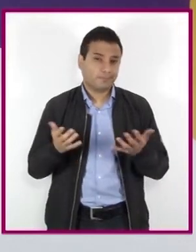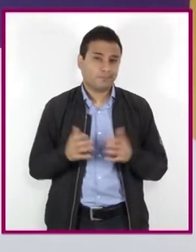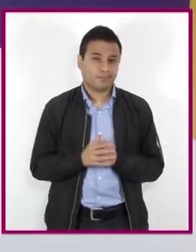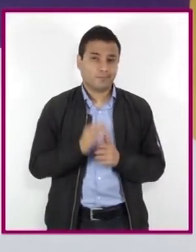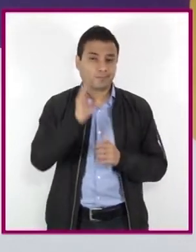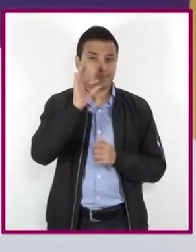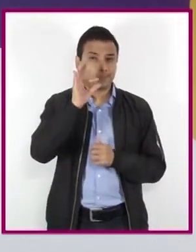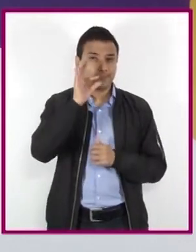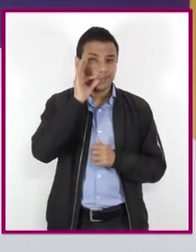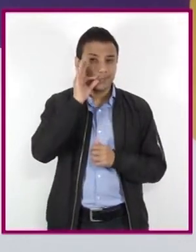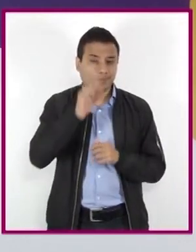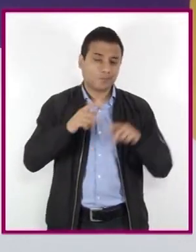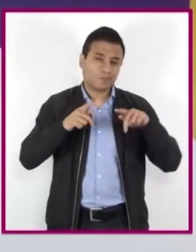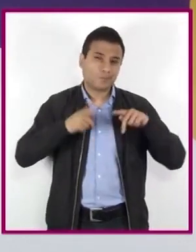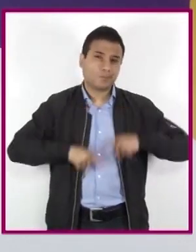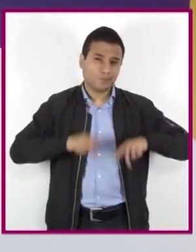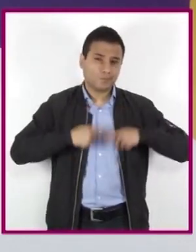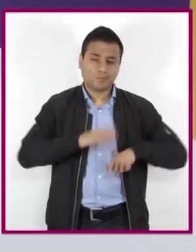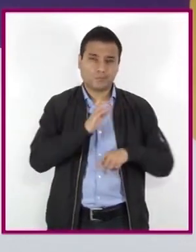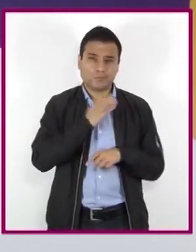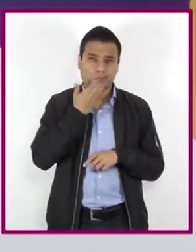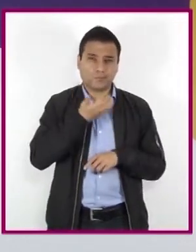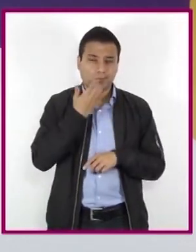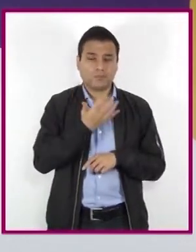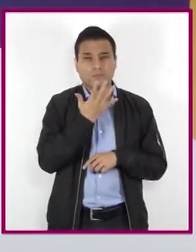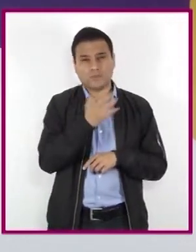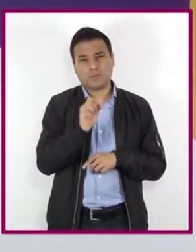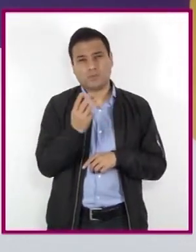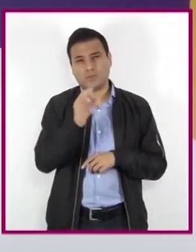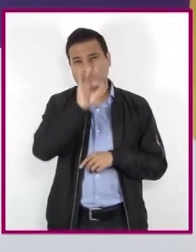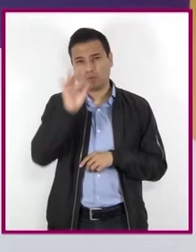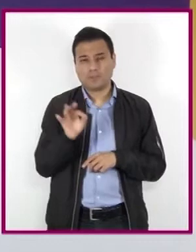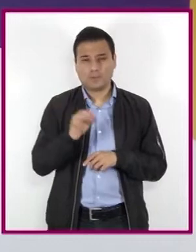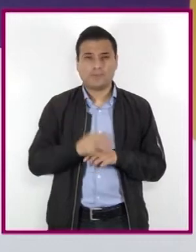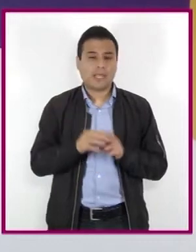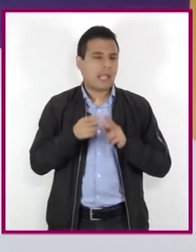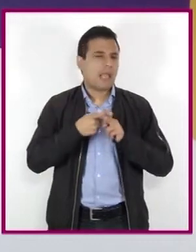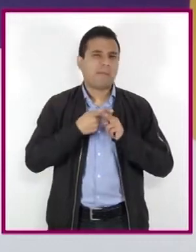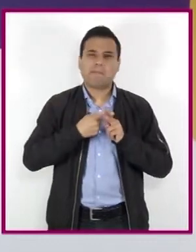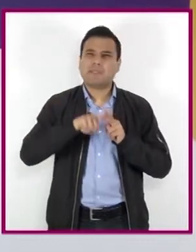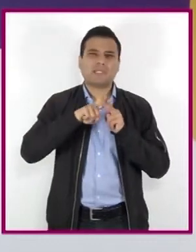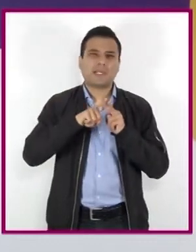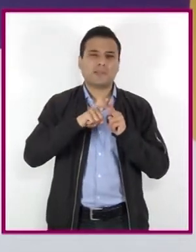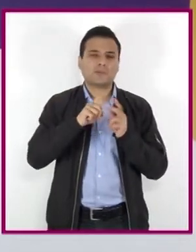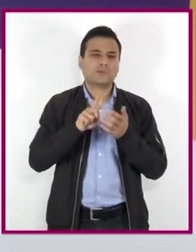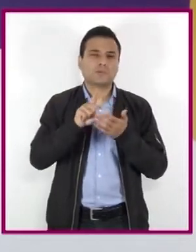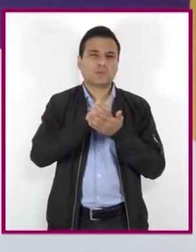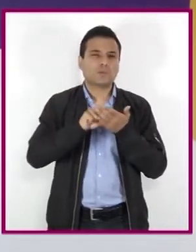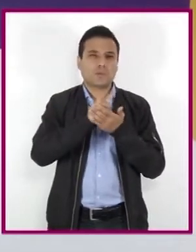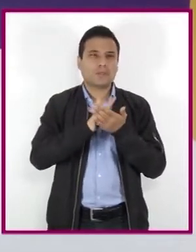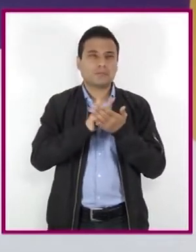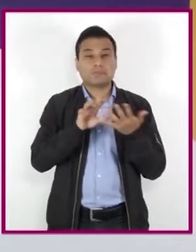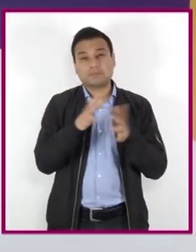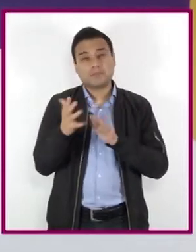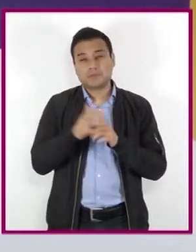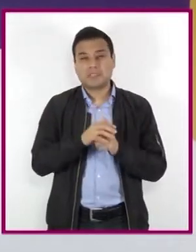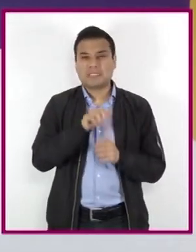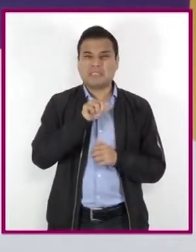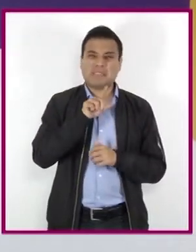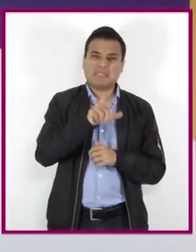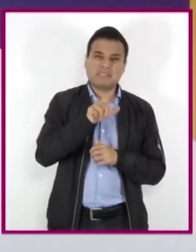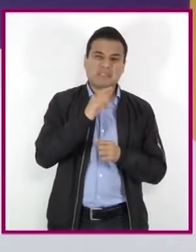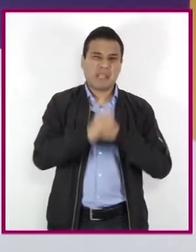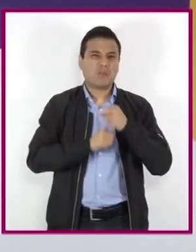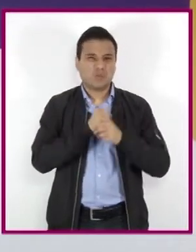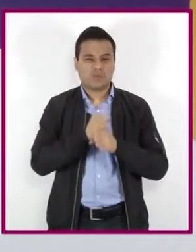marihuana es del 5.3%. La edad promedio para el inicio en el consumo de drogas es de 17.2 años.